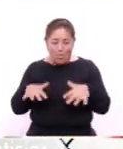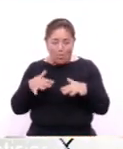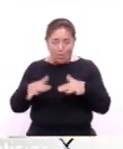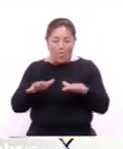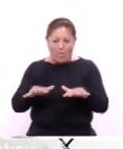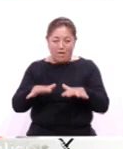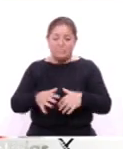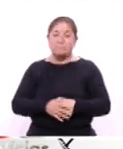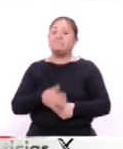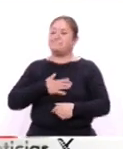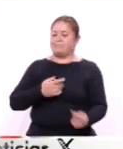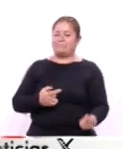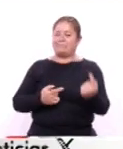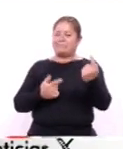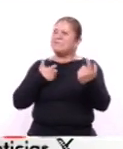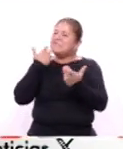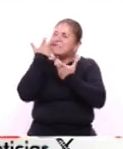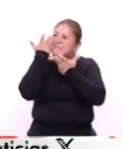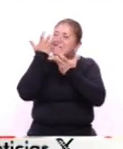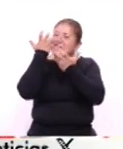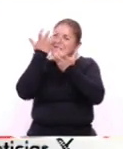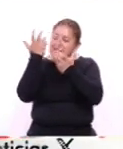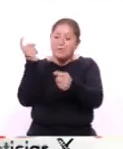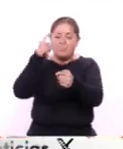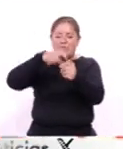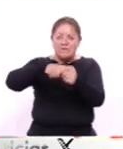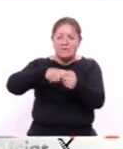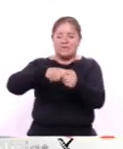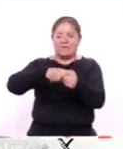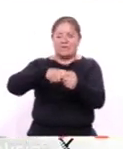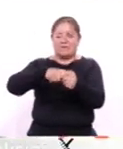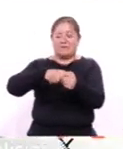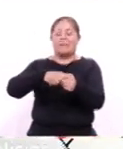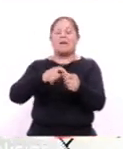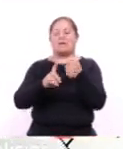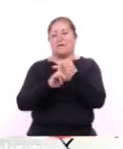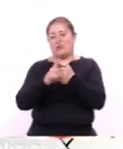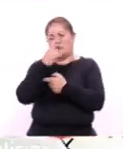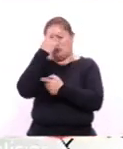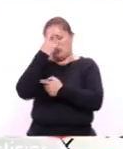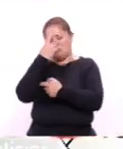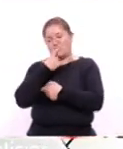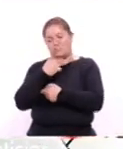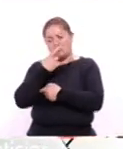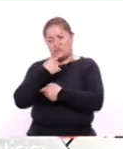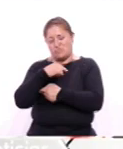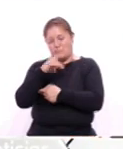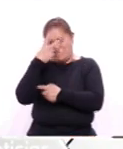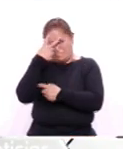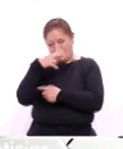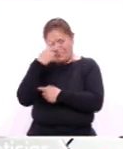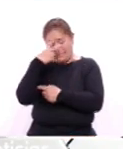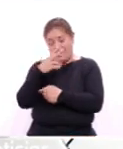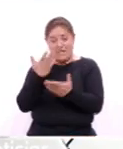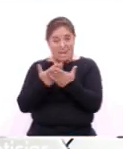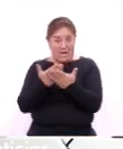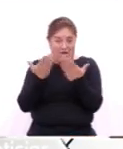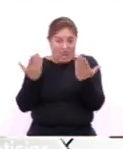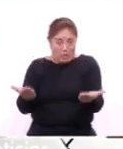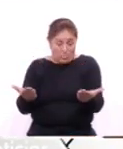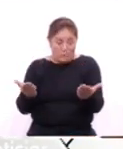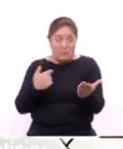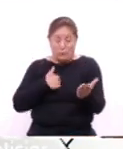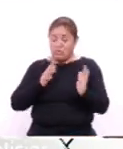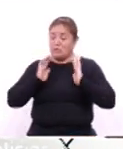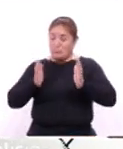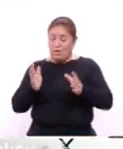y yo crecí como que con ese sueño de algún día pertenecer o estar parte ser formar parte de esa institución y hoy que hoy en